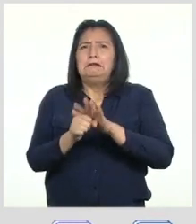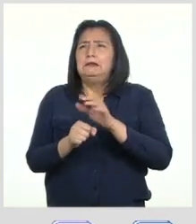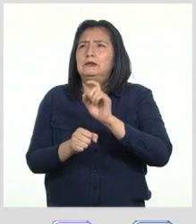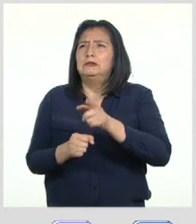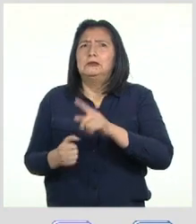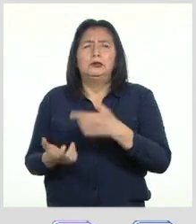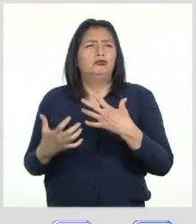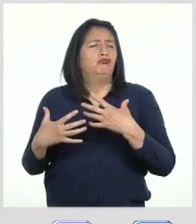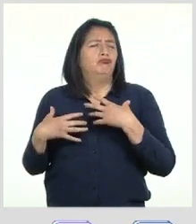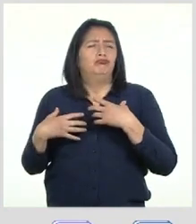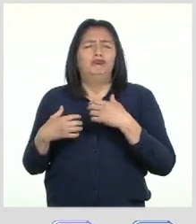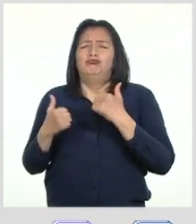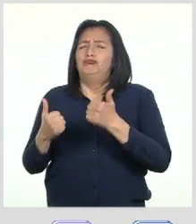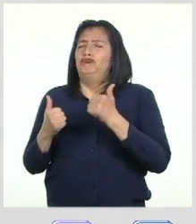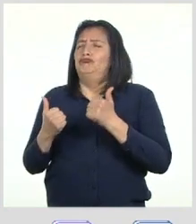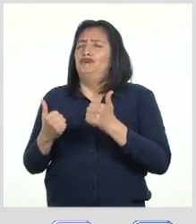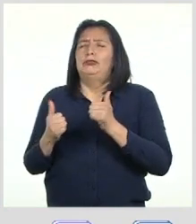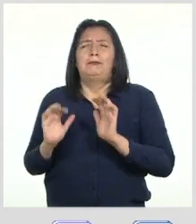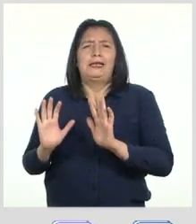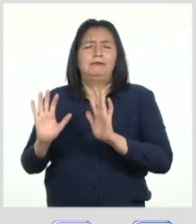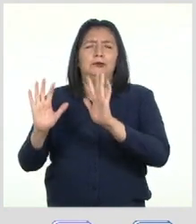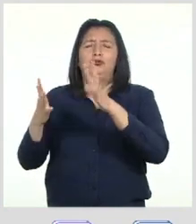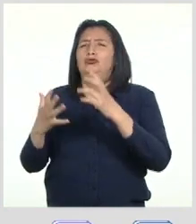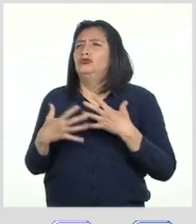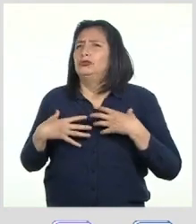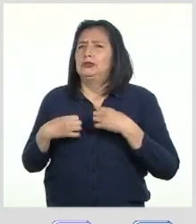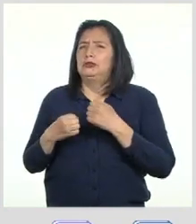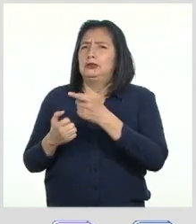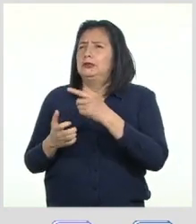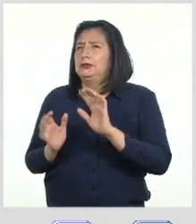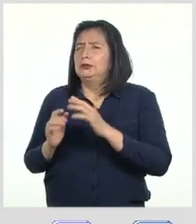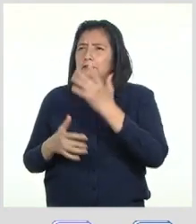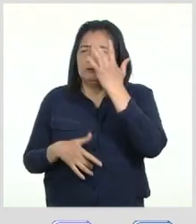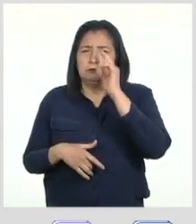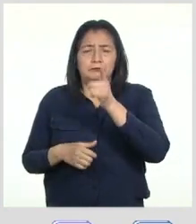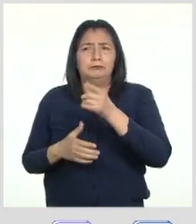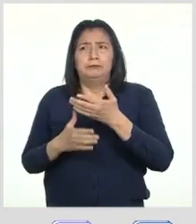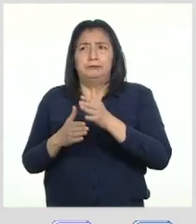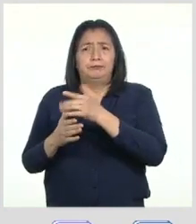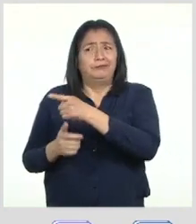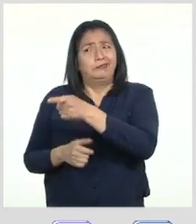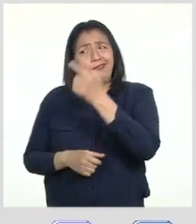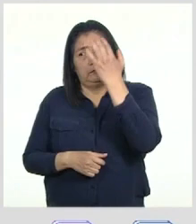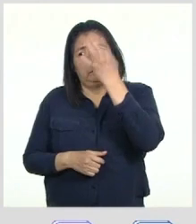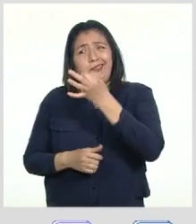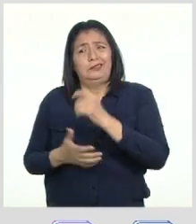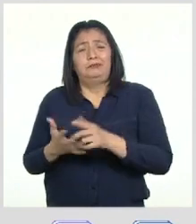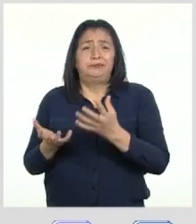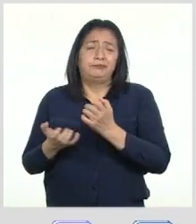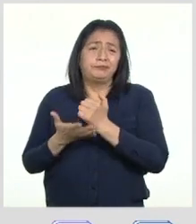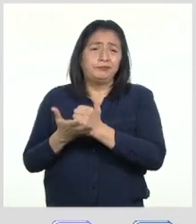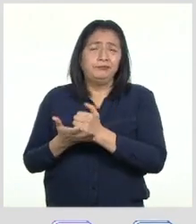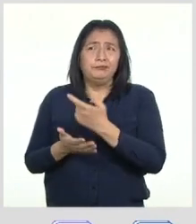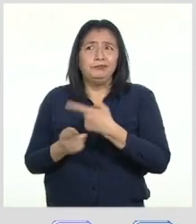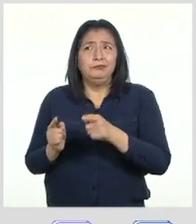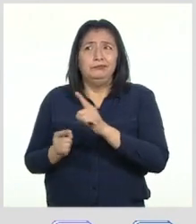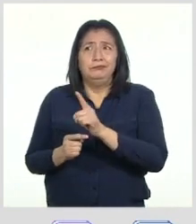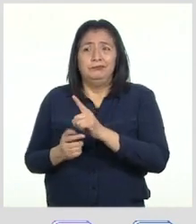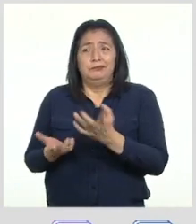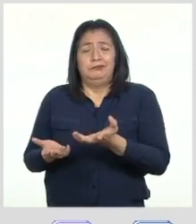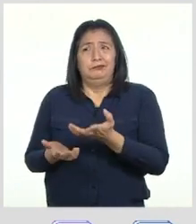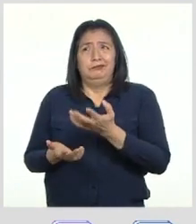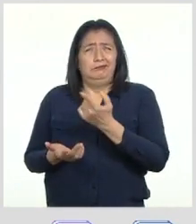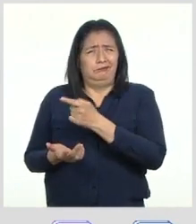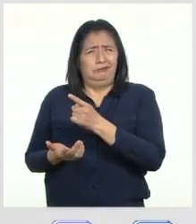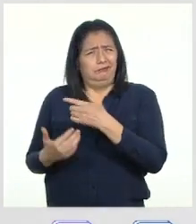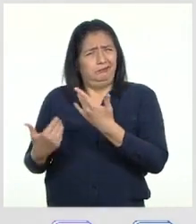que es la cura maravillosa de la enfermedad Seguro que ella lo comparte porque lo cree y quiere ayudar a otros, pero esto no puede ser verdad,